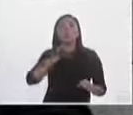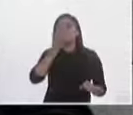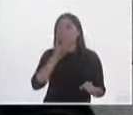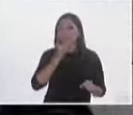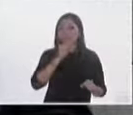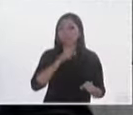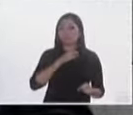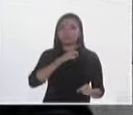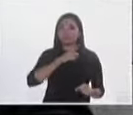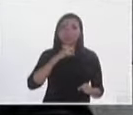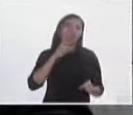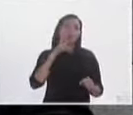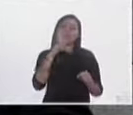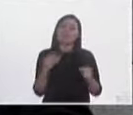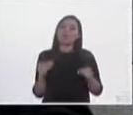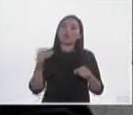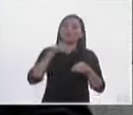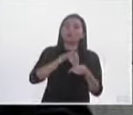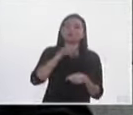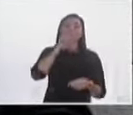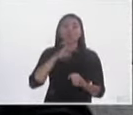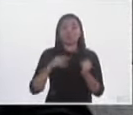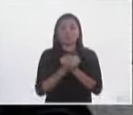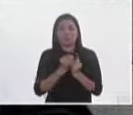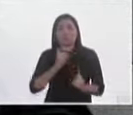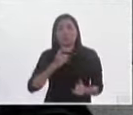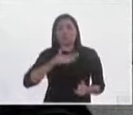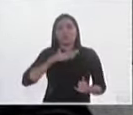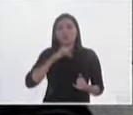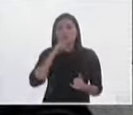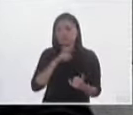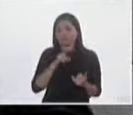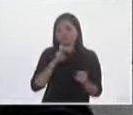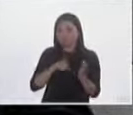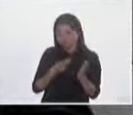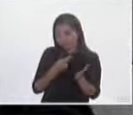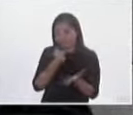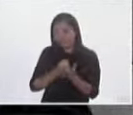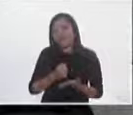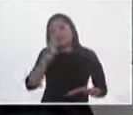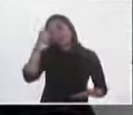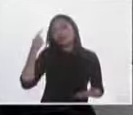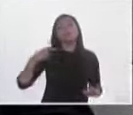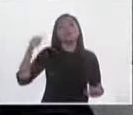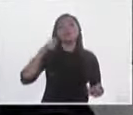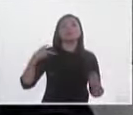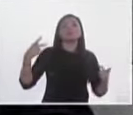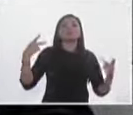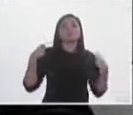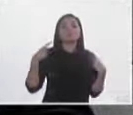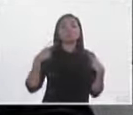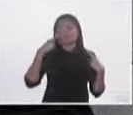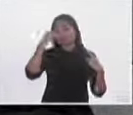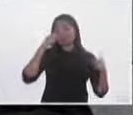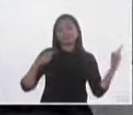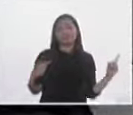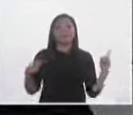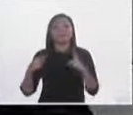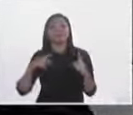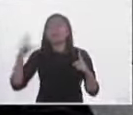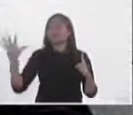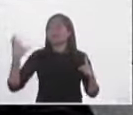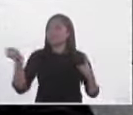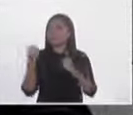políticos, sino como un complemento, porque sería demagógico, insisto, suponer que los ciudadanos vienen a salvar a la sociedad de los